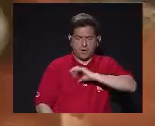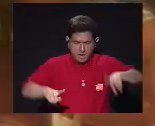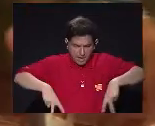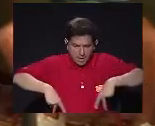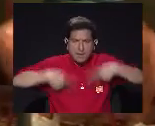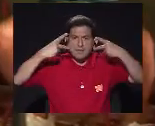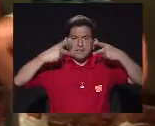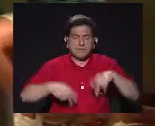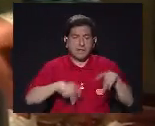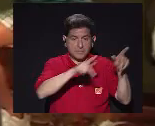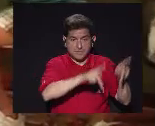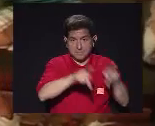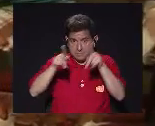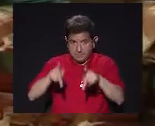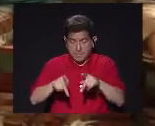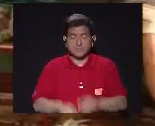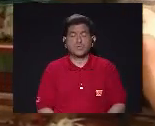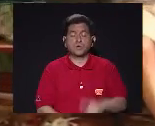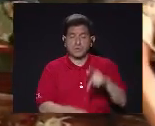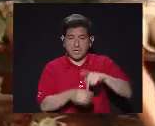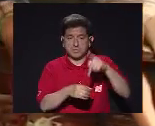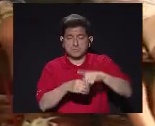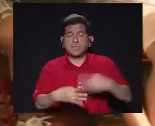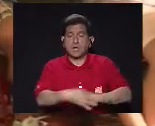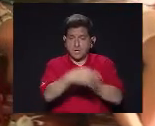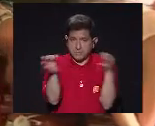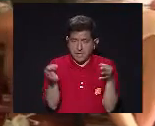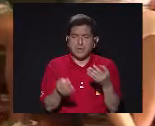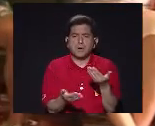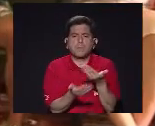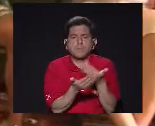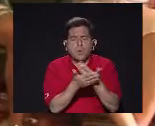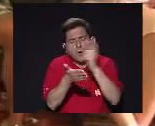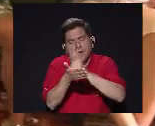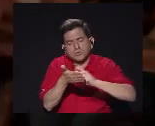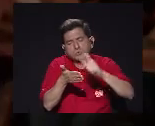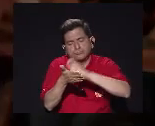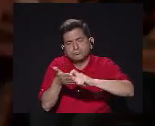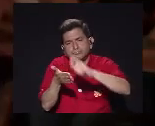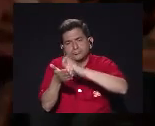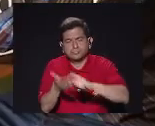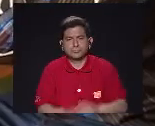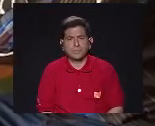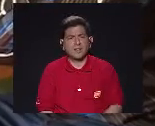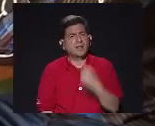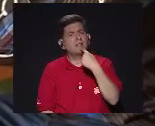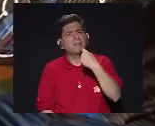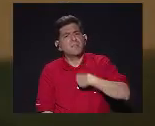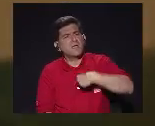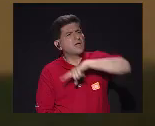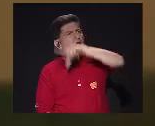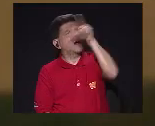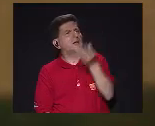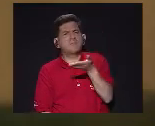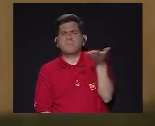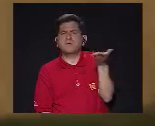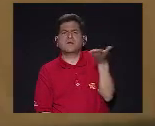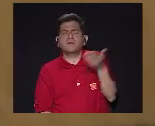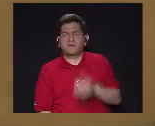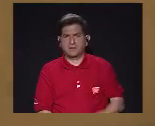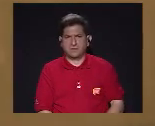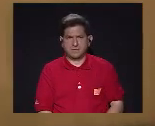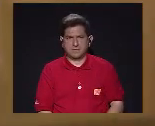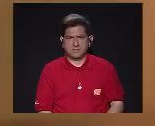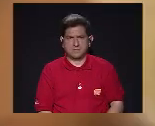mejorar la calidad de vida De las personas que asisten al taller Experimentamos con la palabra ¿Podrías decirme que es la